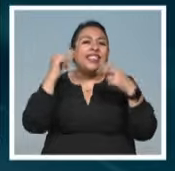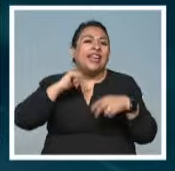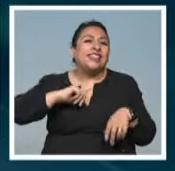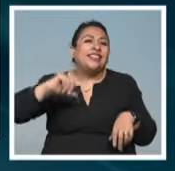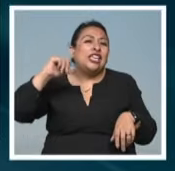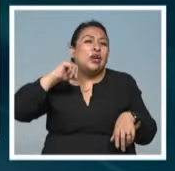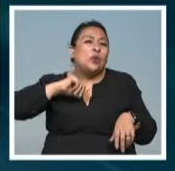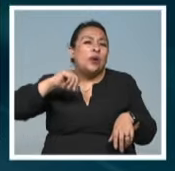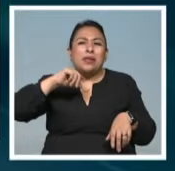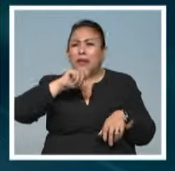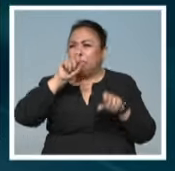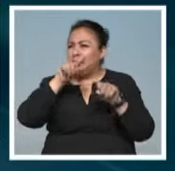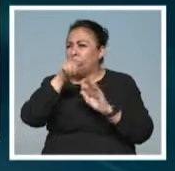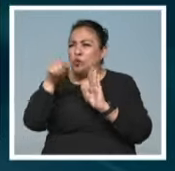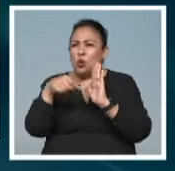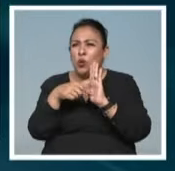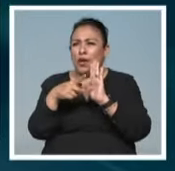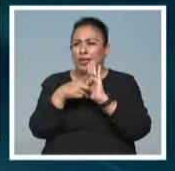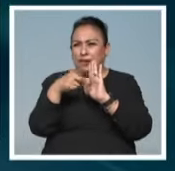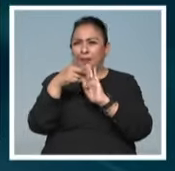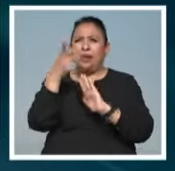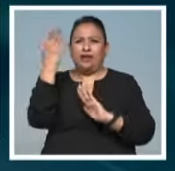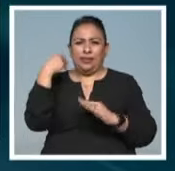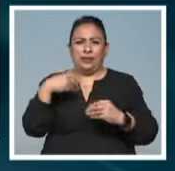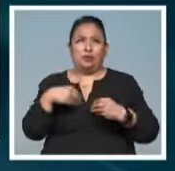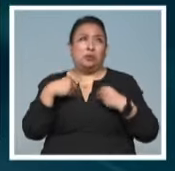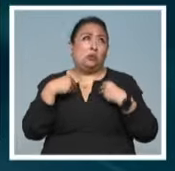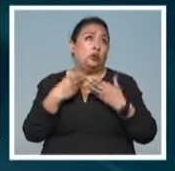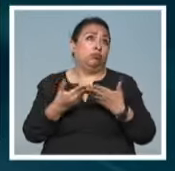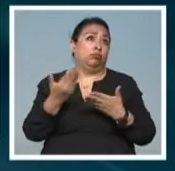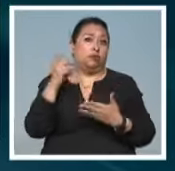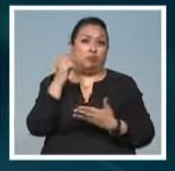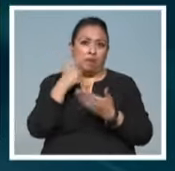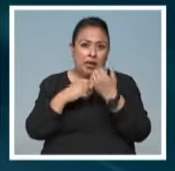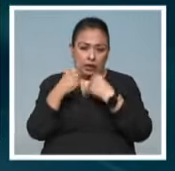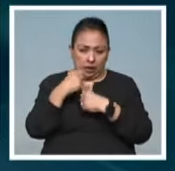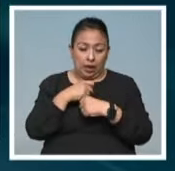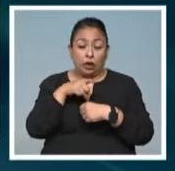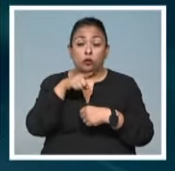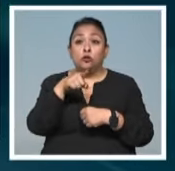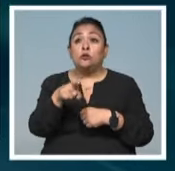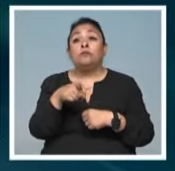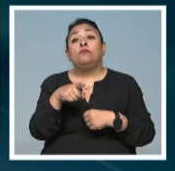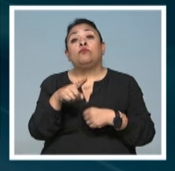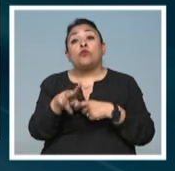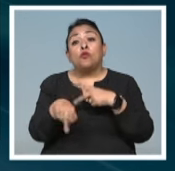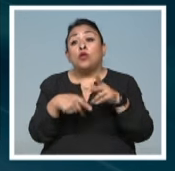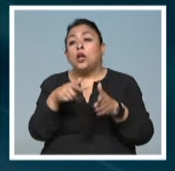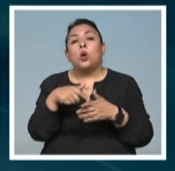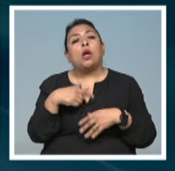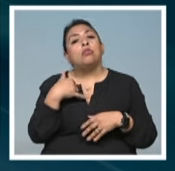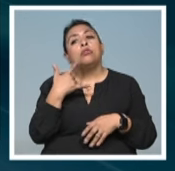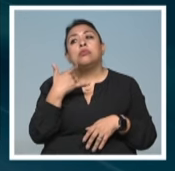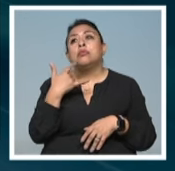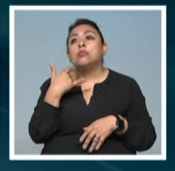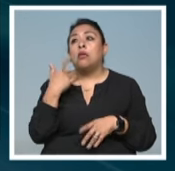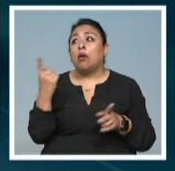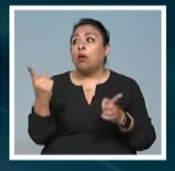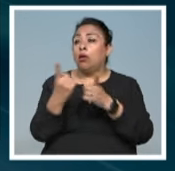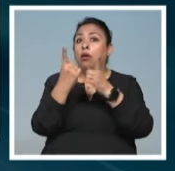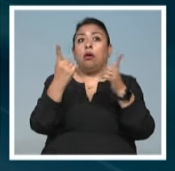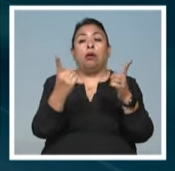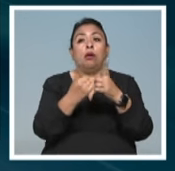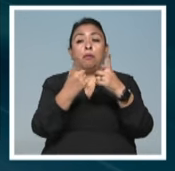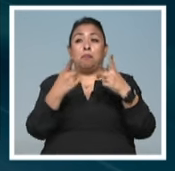realizado en el mismo departamento donde vivió hace 20 años. En su recorrido por el lugar, se encontrará con